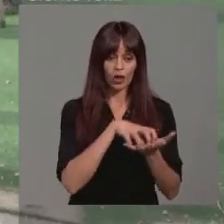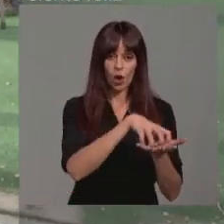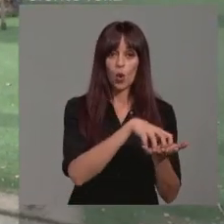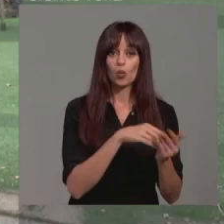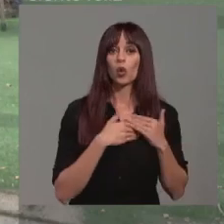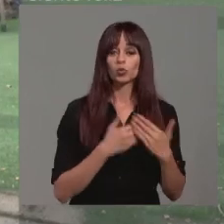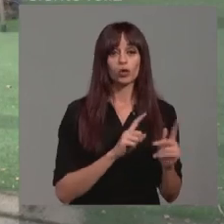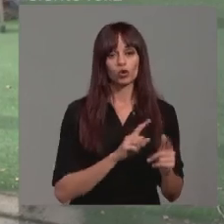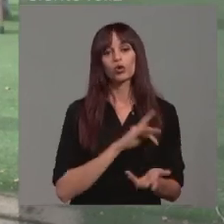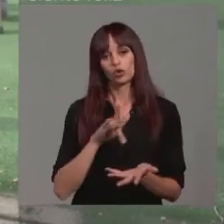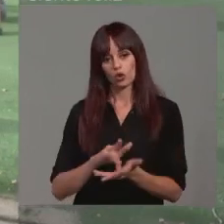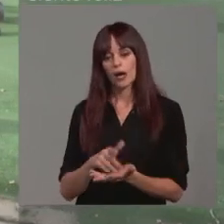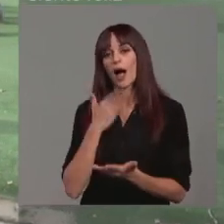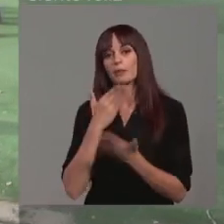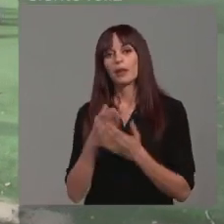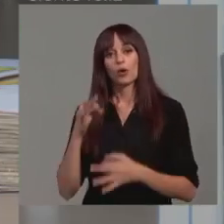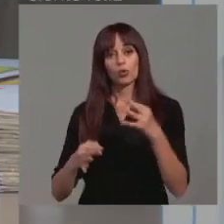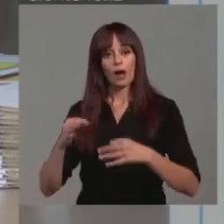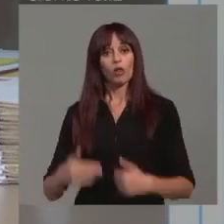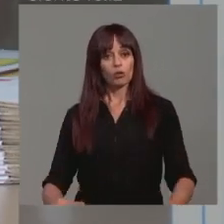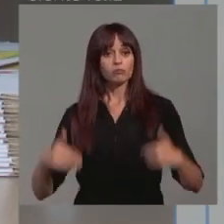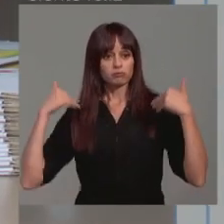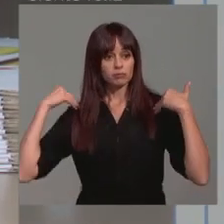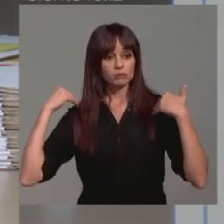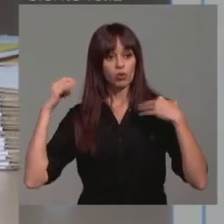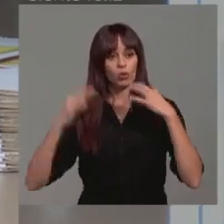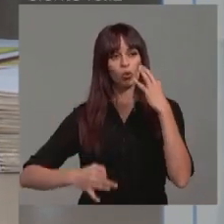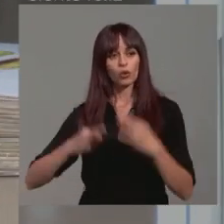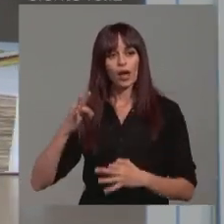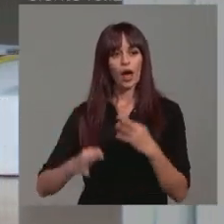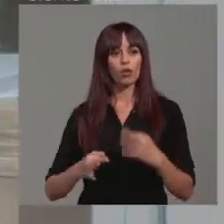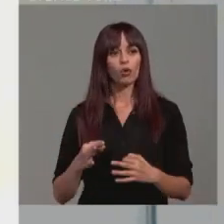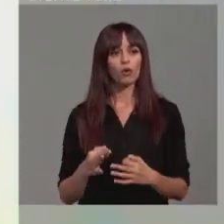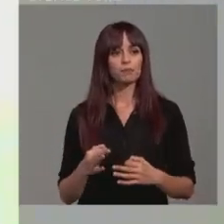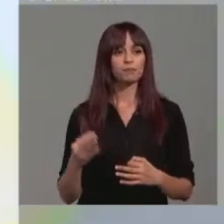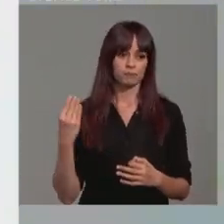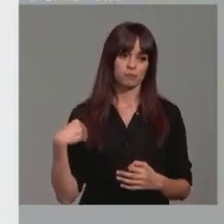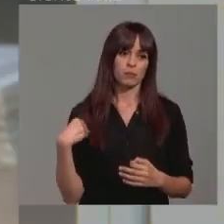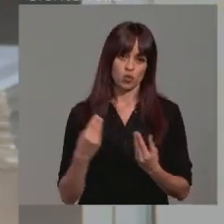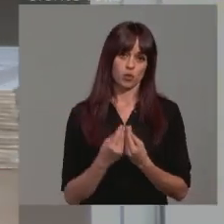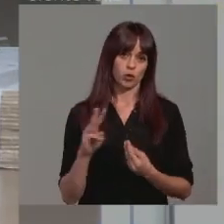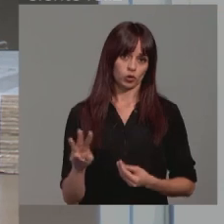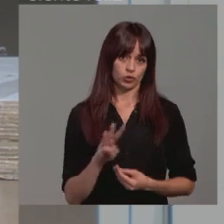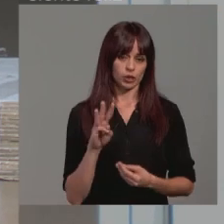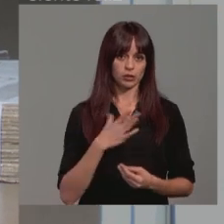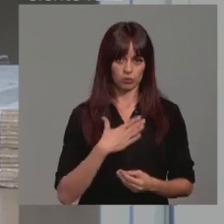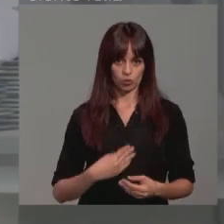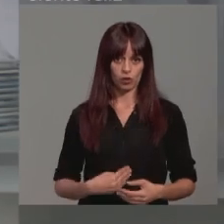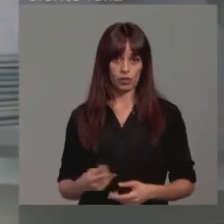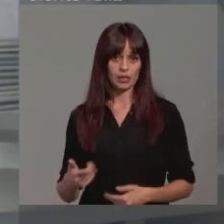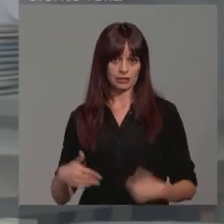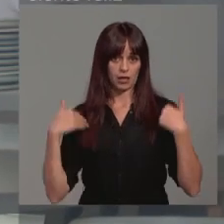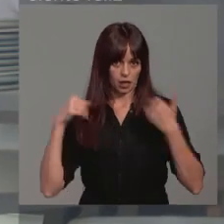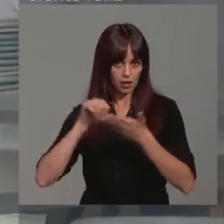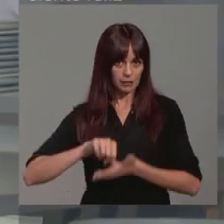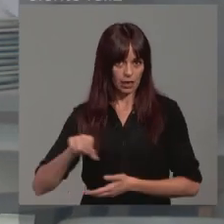proceder, pues bueno, a solicitar a un juzgado competente, que en este caso ha sido el juzgado con el proceso administrativo número 3 de Murcia, de Murcia